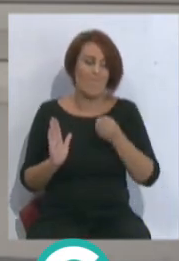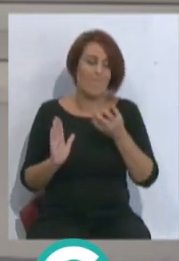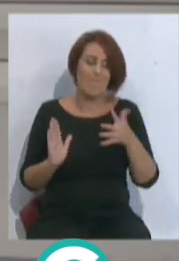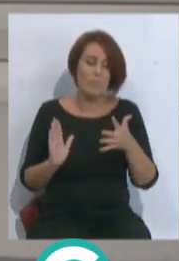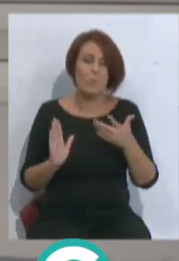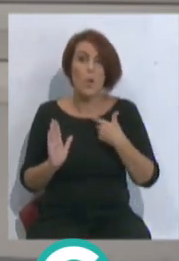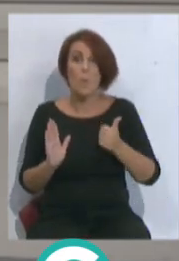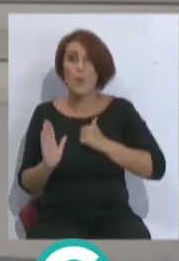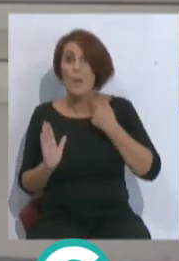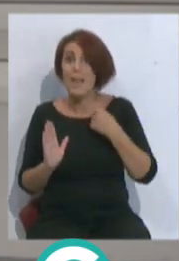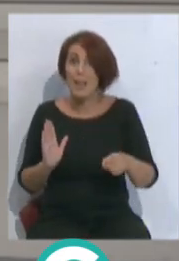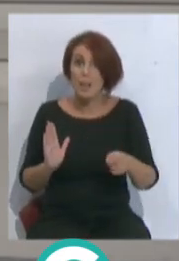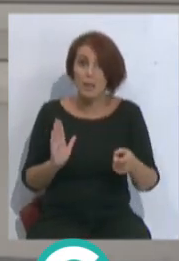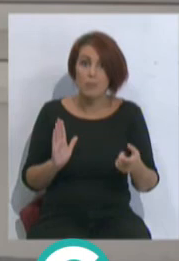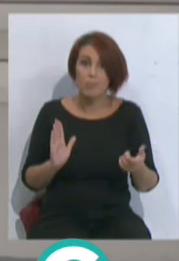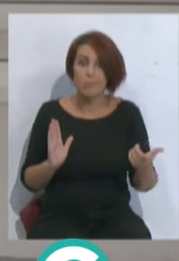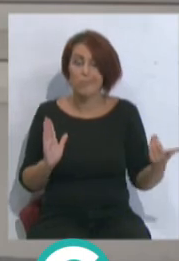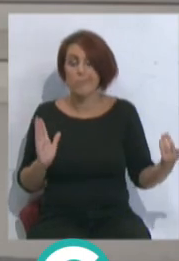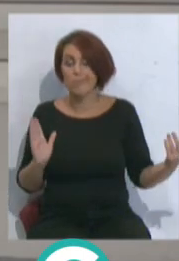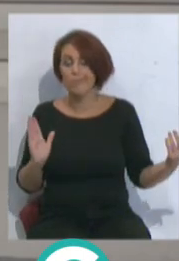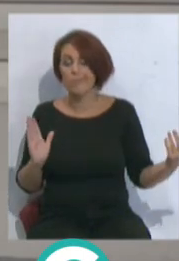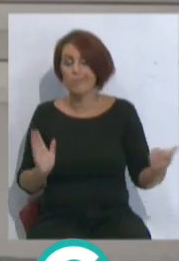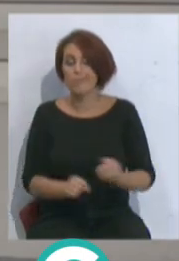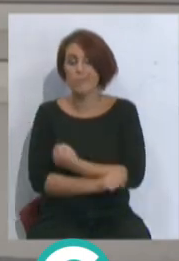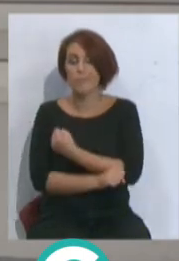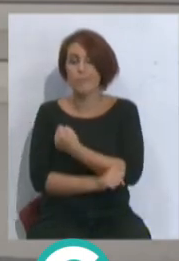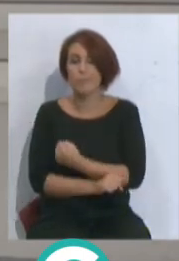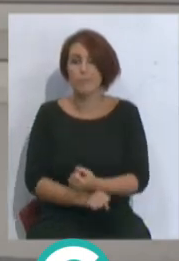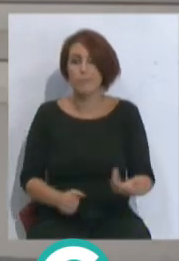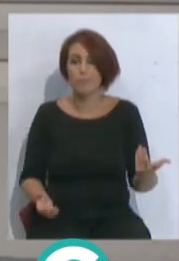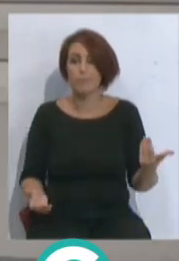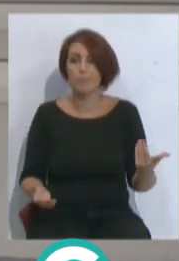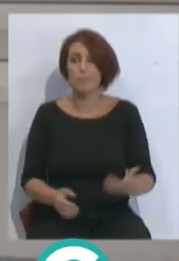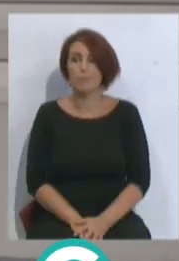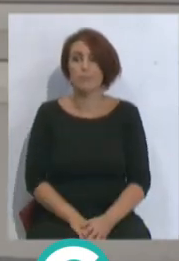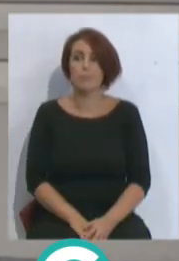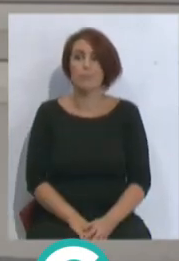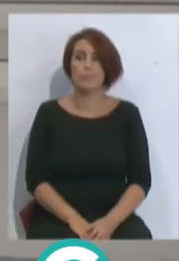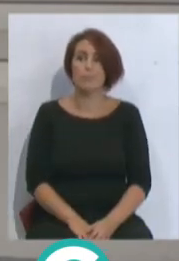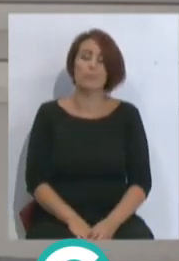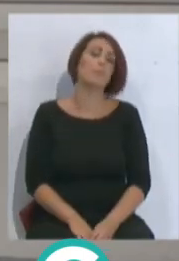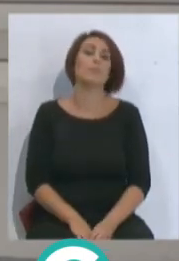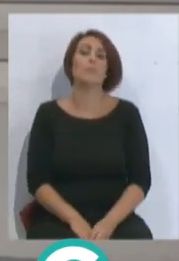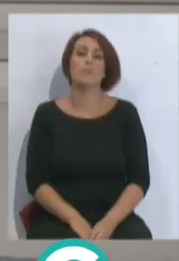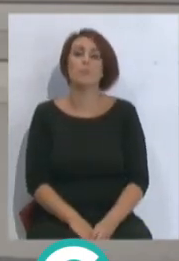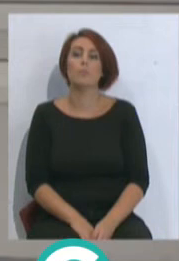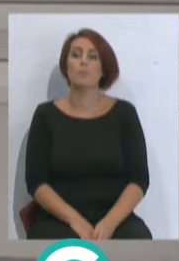y pierde la oportunidad y ahí muchas veces se quedan, se truncan carreras.